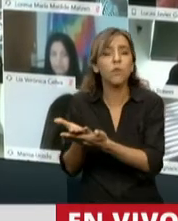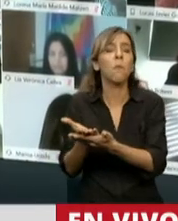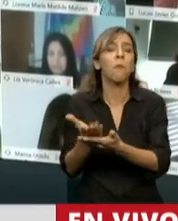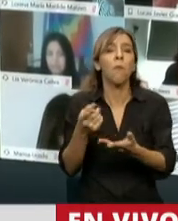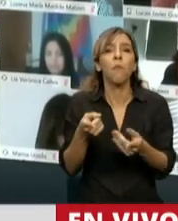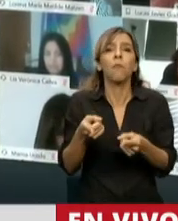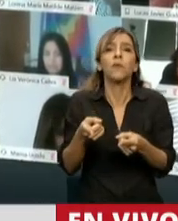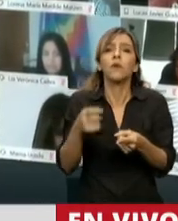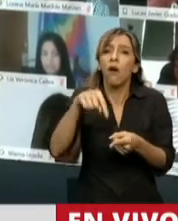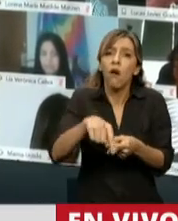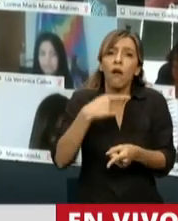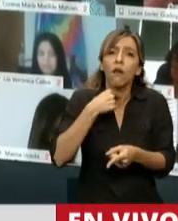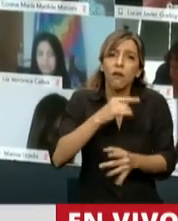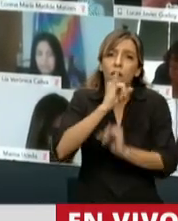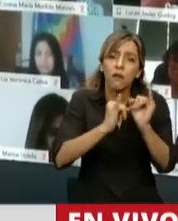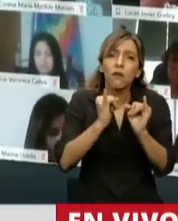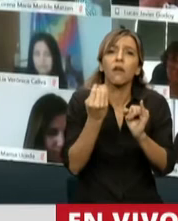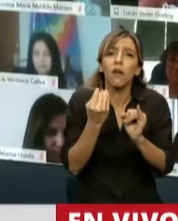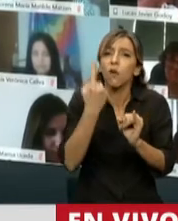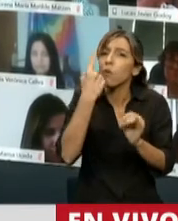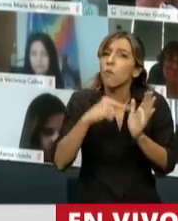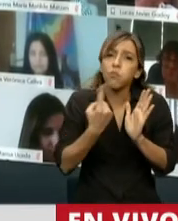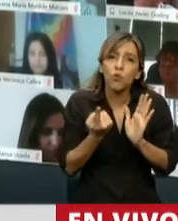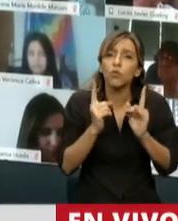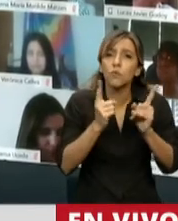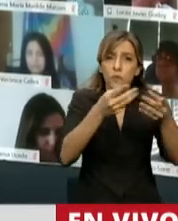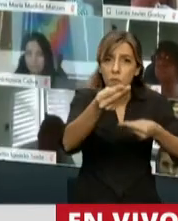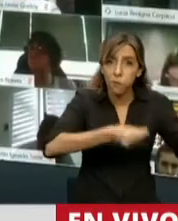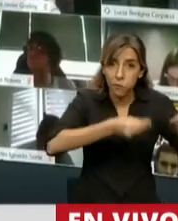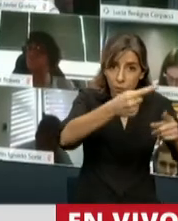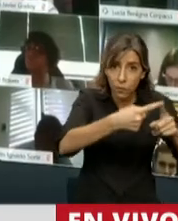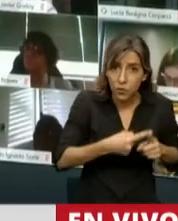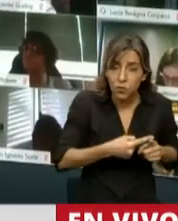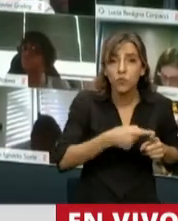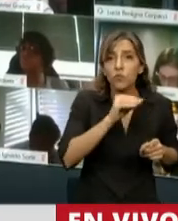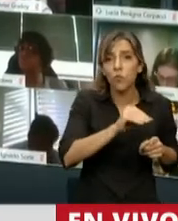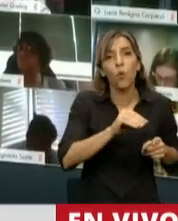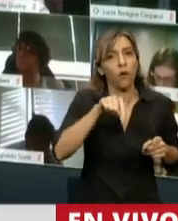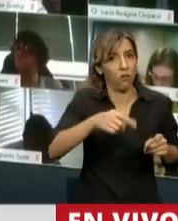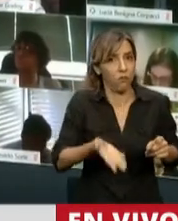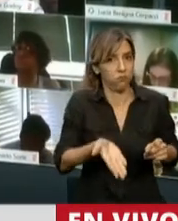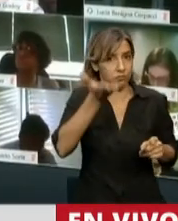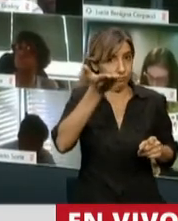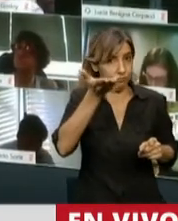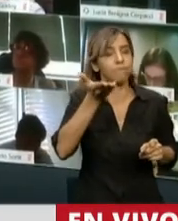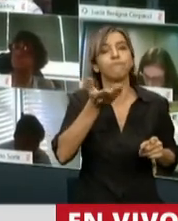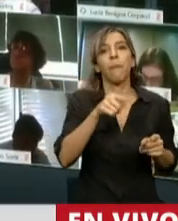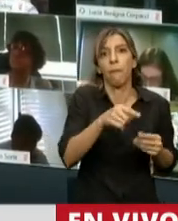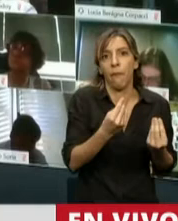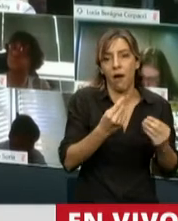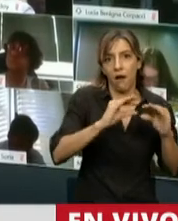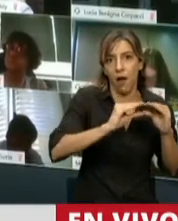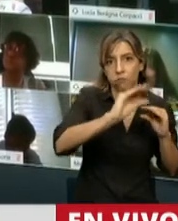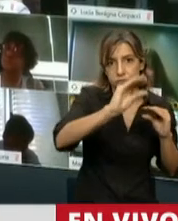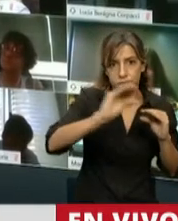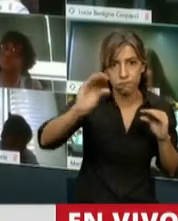punto es que el presupuesto de la Nación y sus ampliaciones y las partidas que se deriven de este